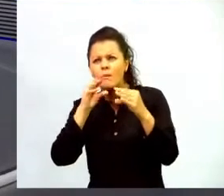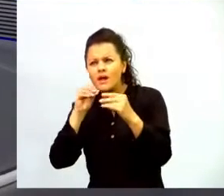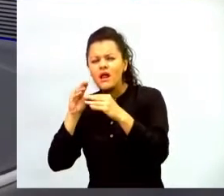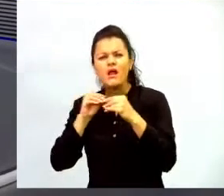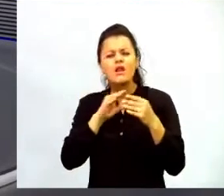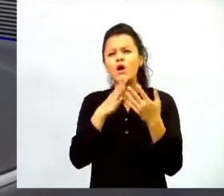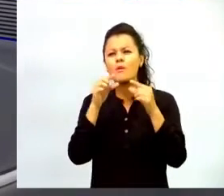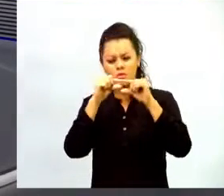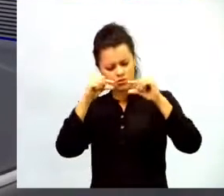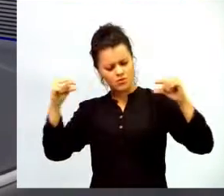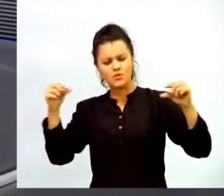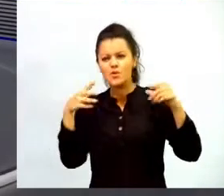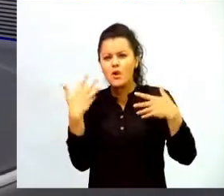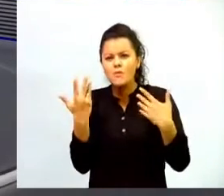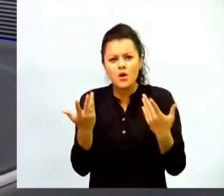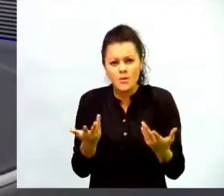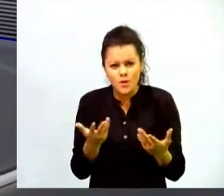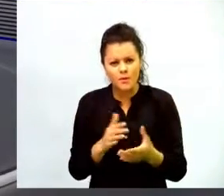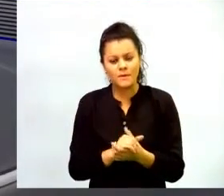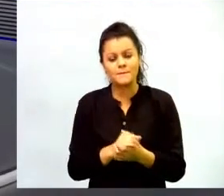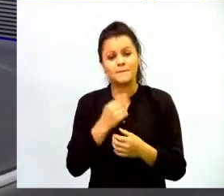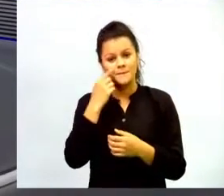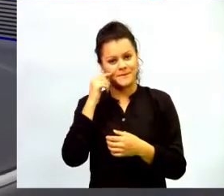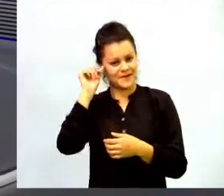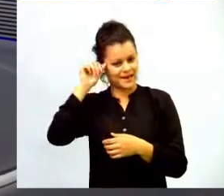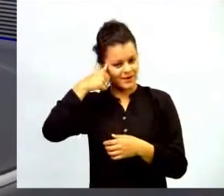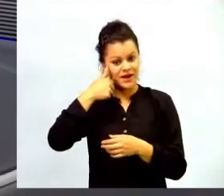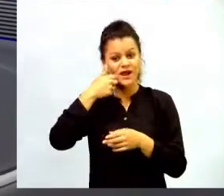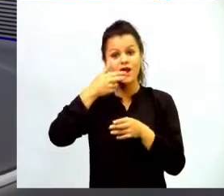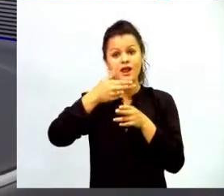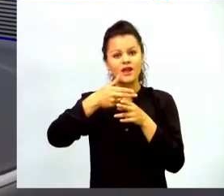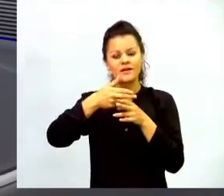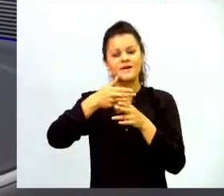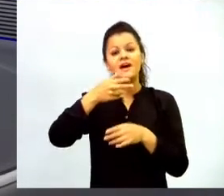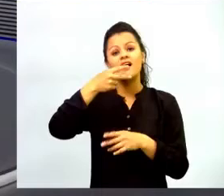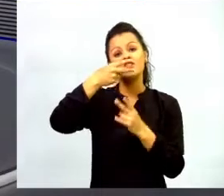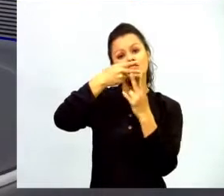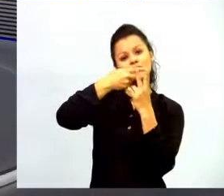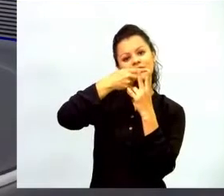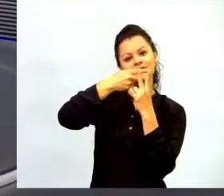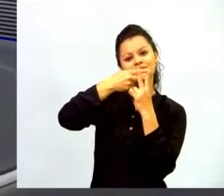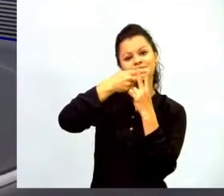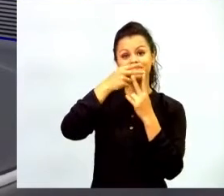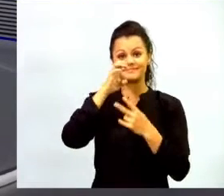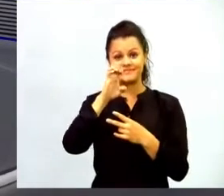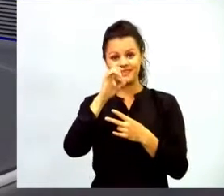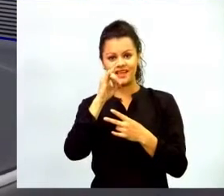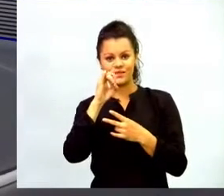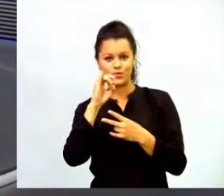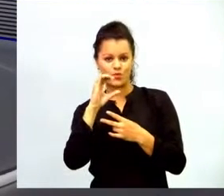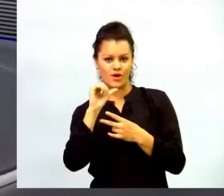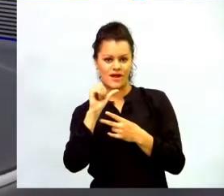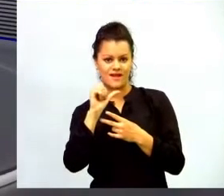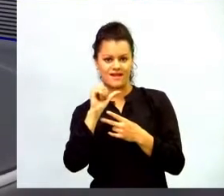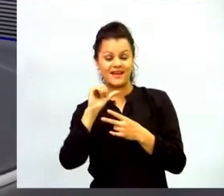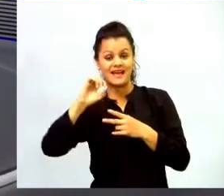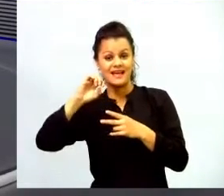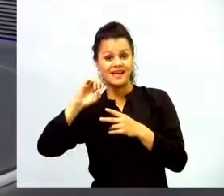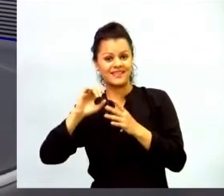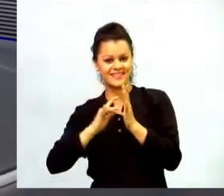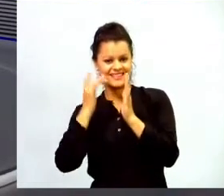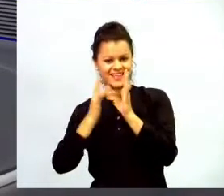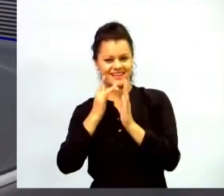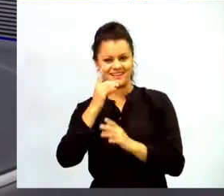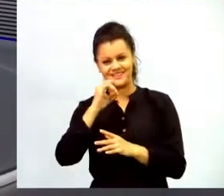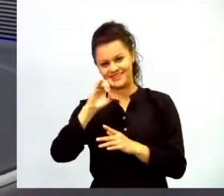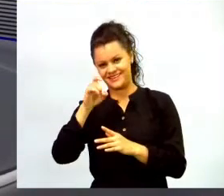las interacciones que ustedes nos dan. Les recuerdo, numeral, educa digital, numeral, la tarea es divertirse. Entonces, quiero